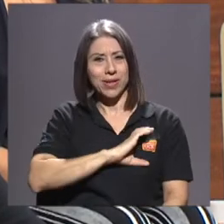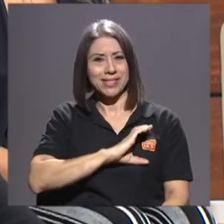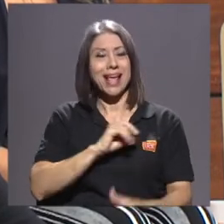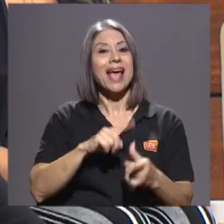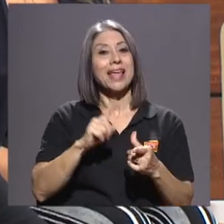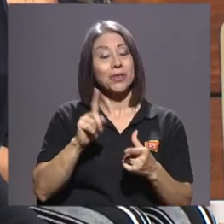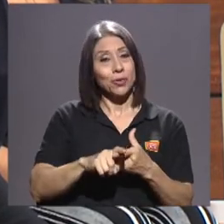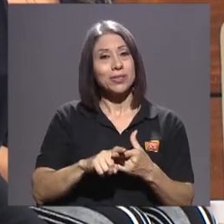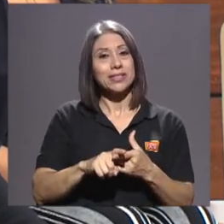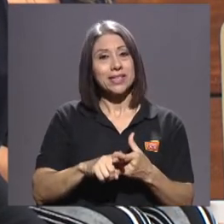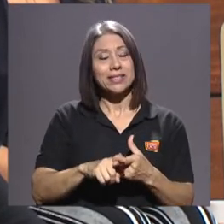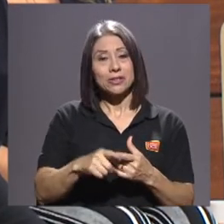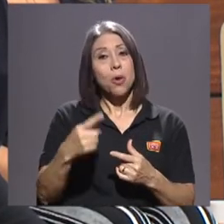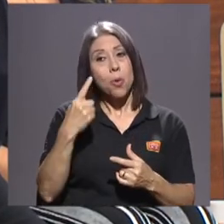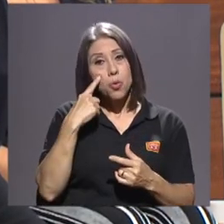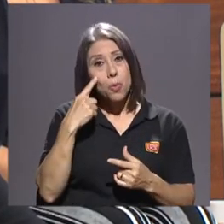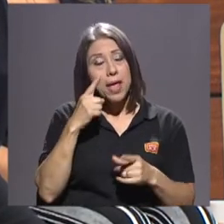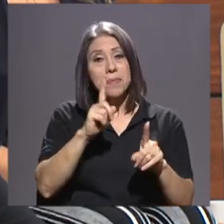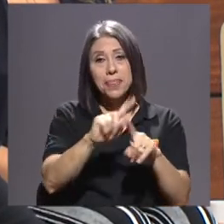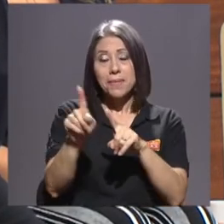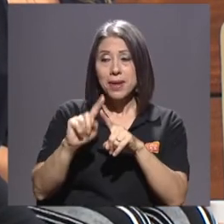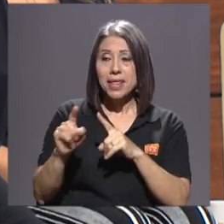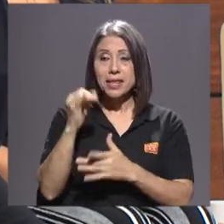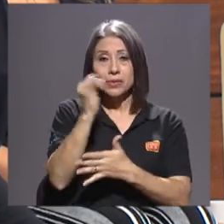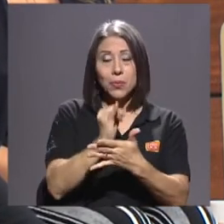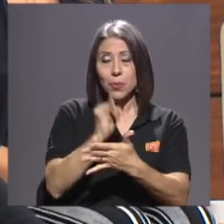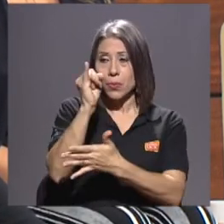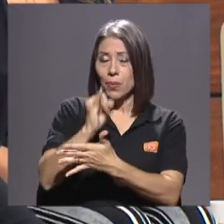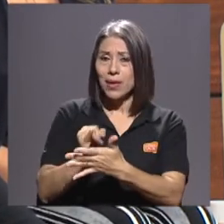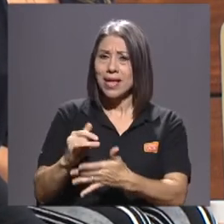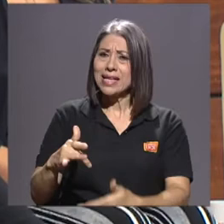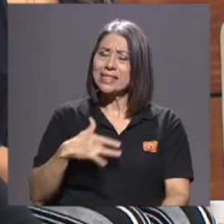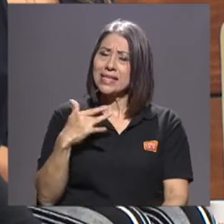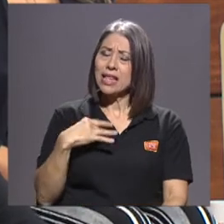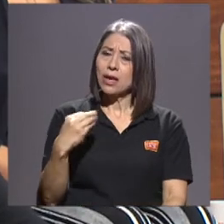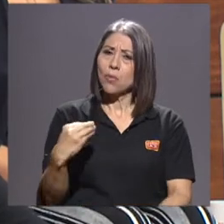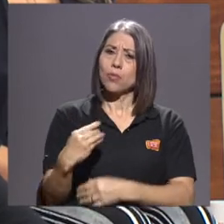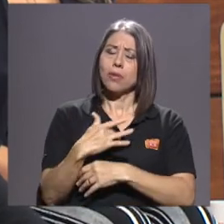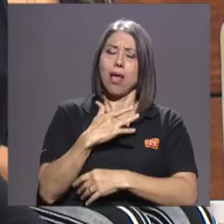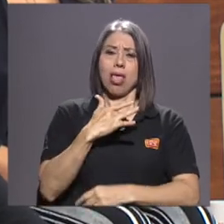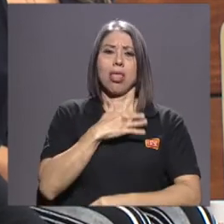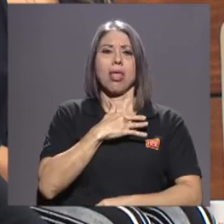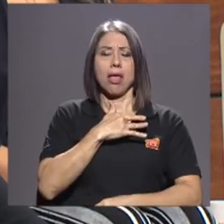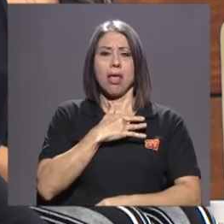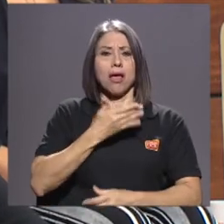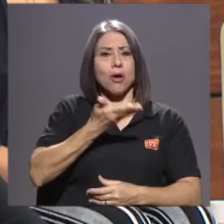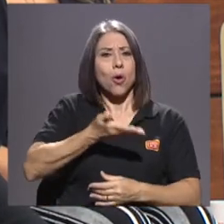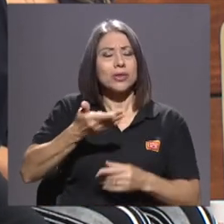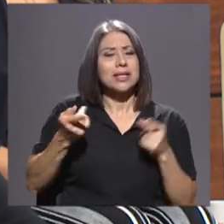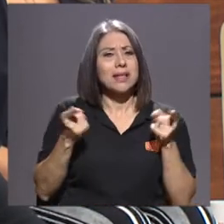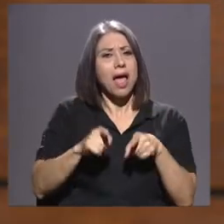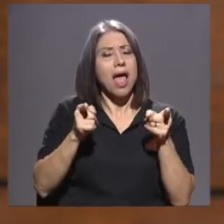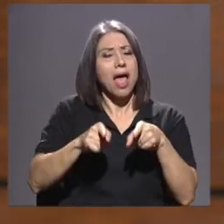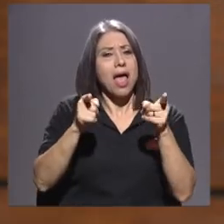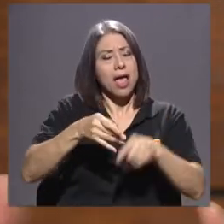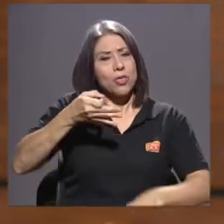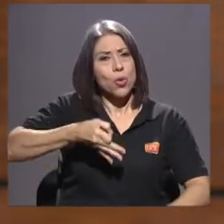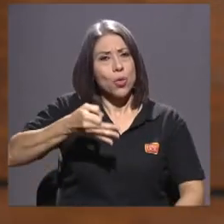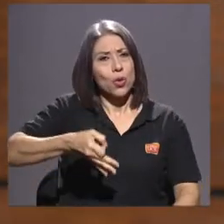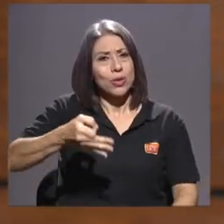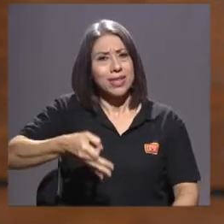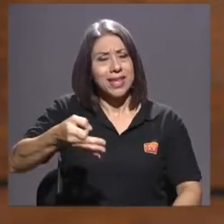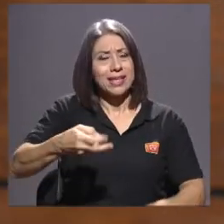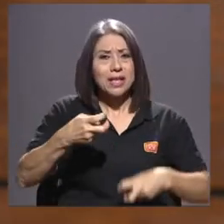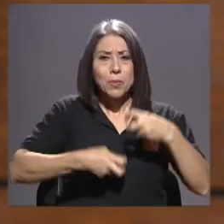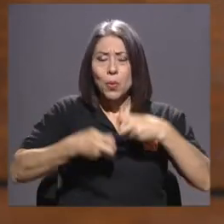serie y sentirse tocado por cosas que pasan todos los días, los problemas